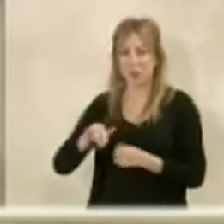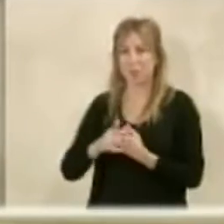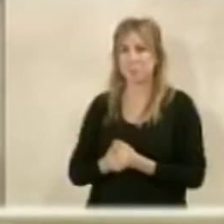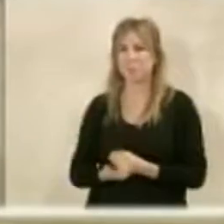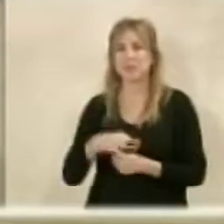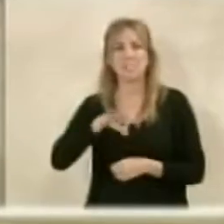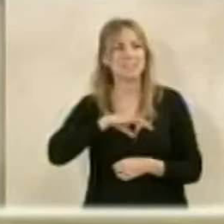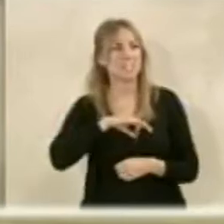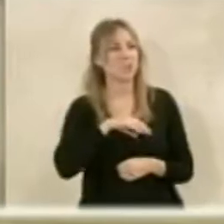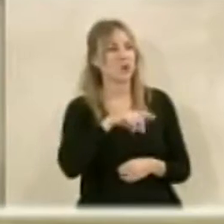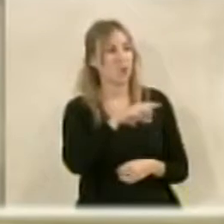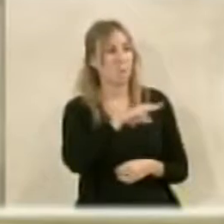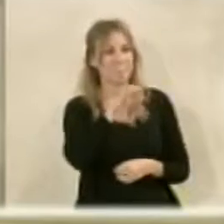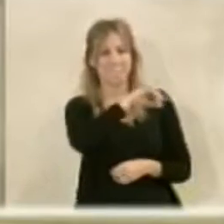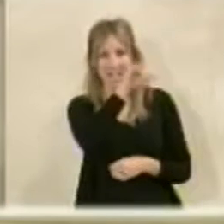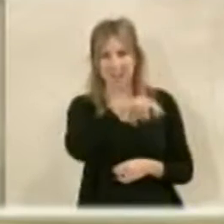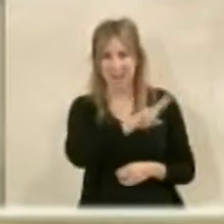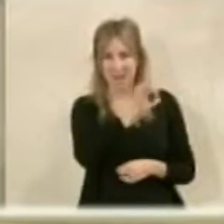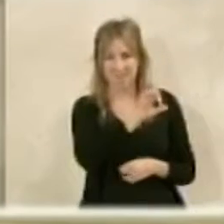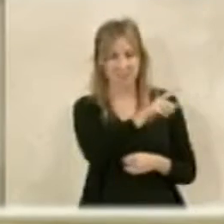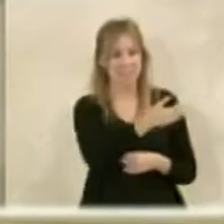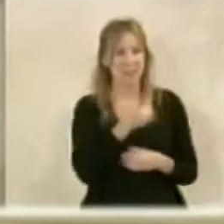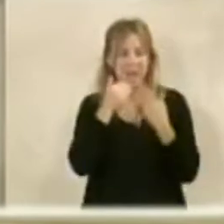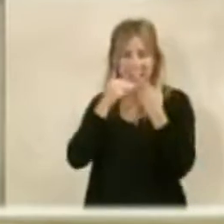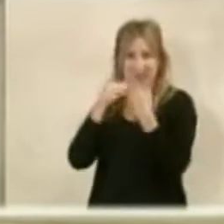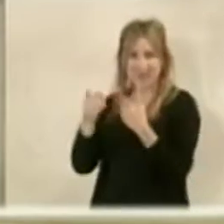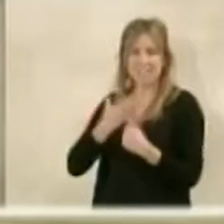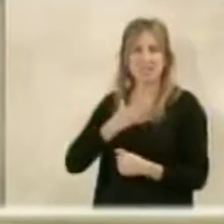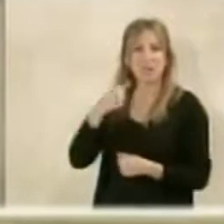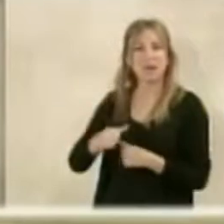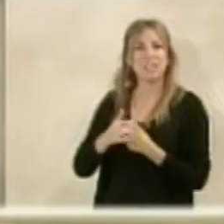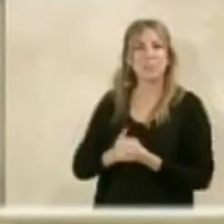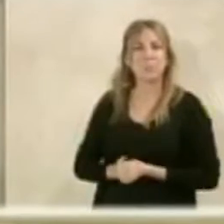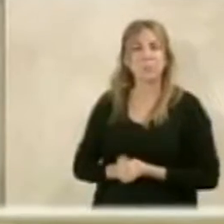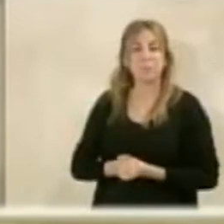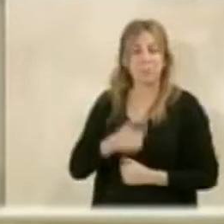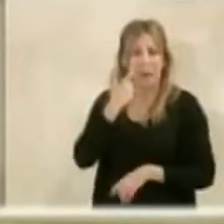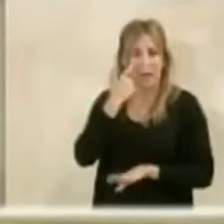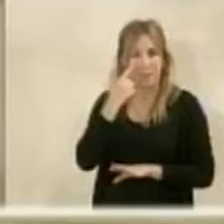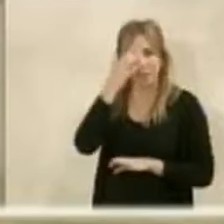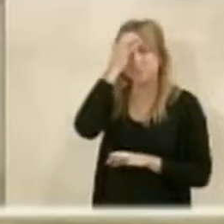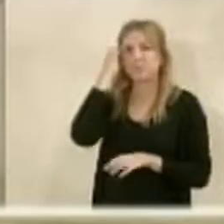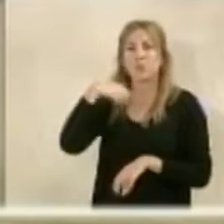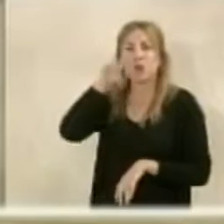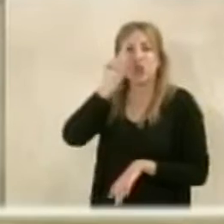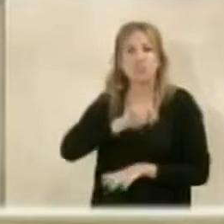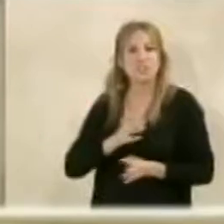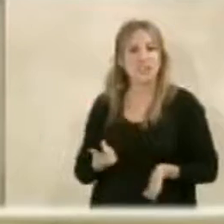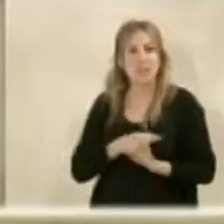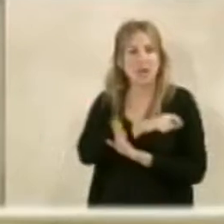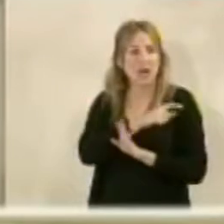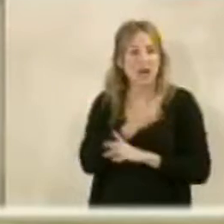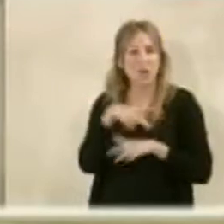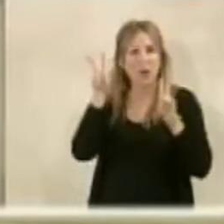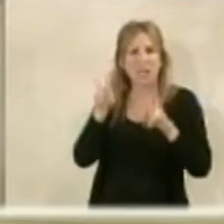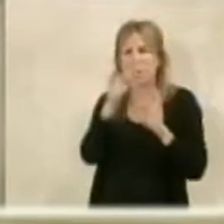Señor Pérez Nava. Muchas gracias. Rápidamente, señor alcalde. Bueno, no sabía que había hoy un punto aquí del